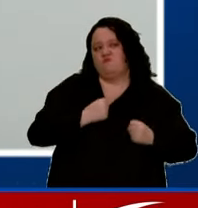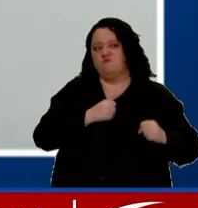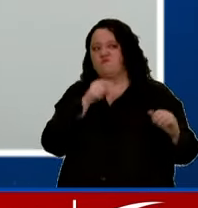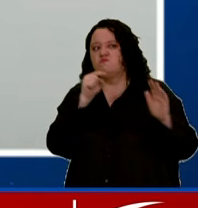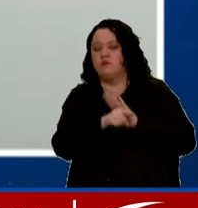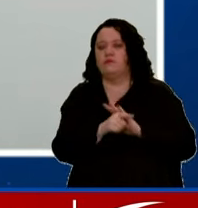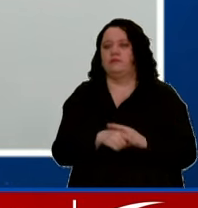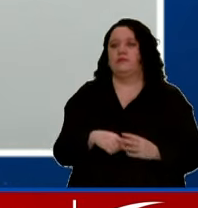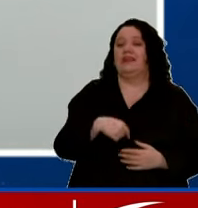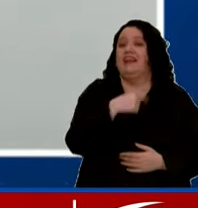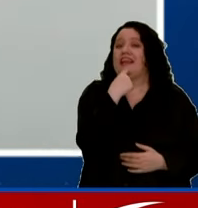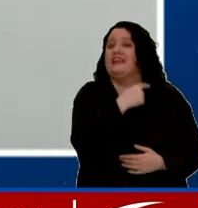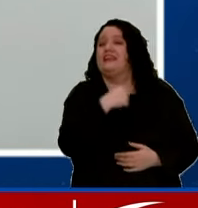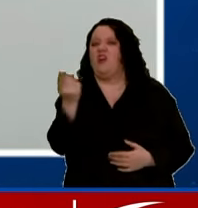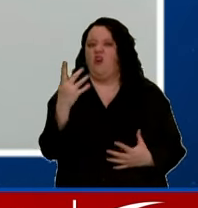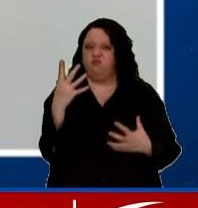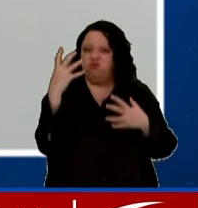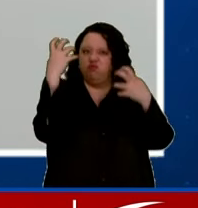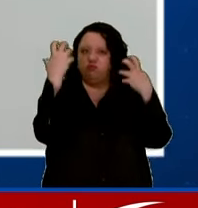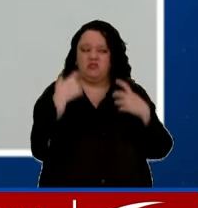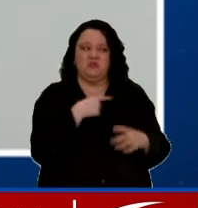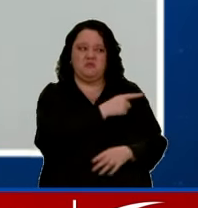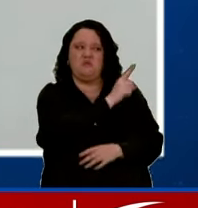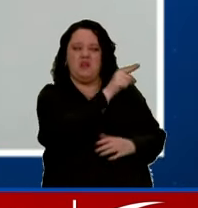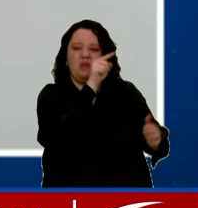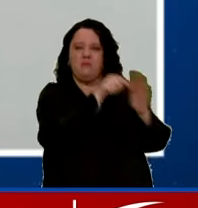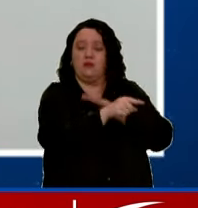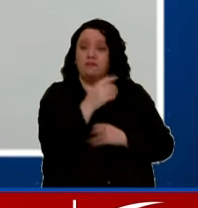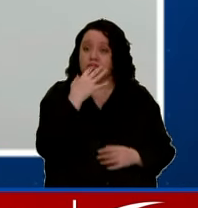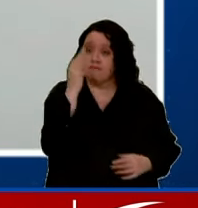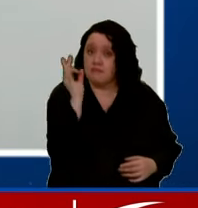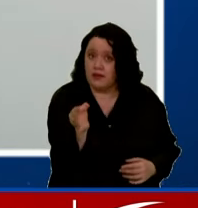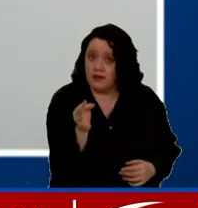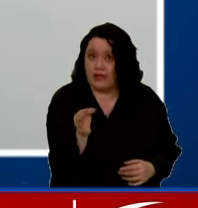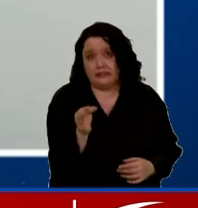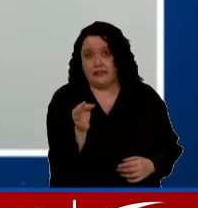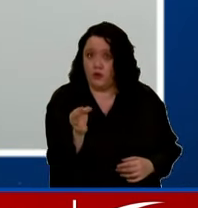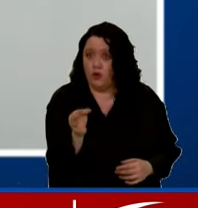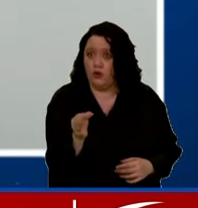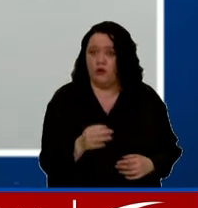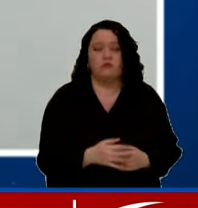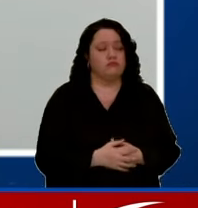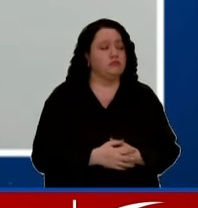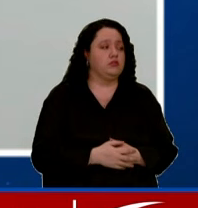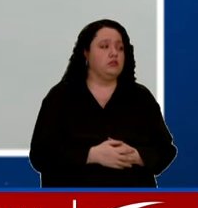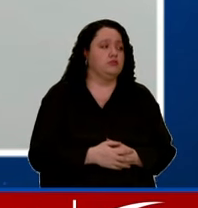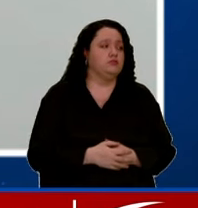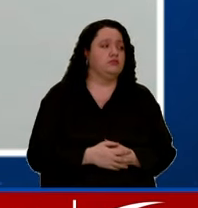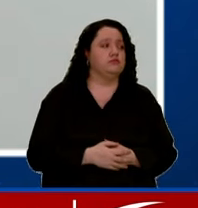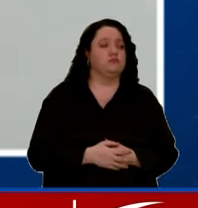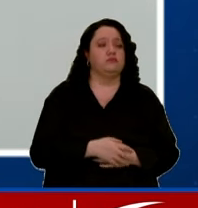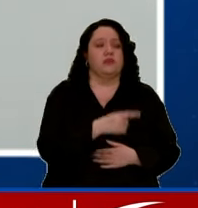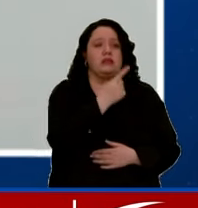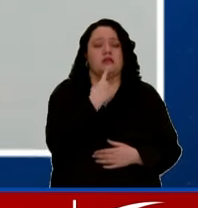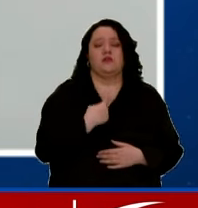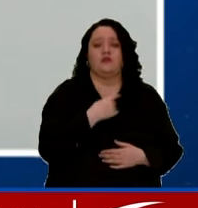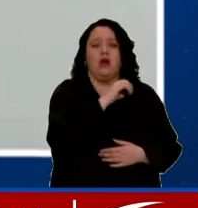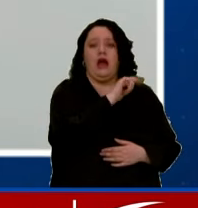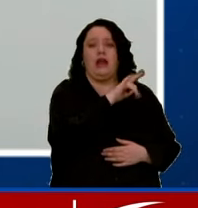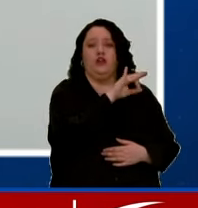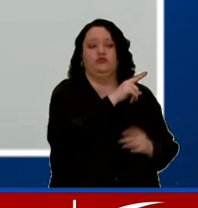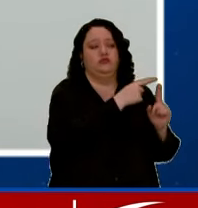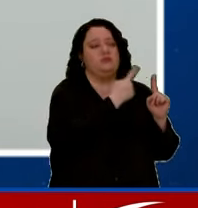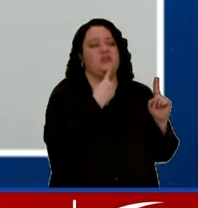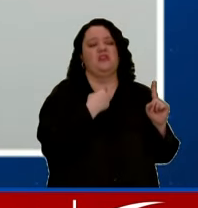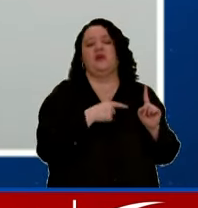muy furioso y que los iba a mandar a matar. ¿Eso es cierto? ¿Sí o no? Así fue. Se lo dijo Carlos Andrés. ¿Iba a